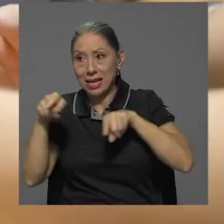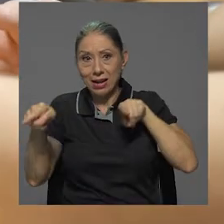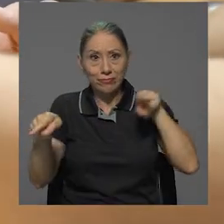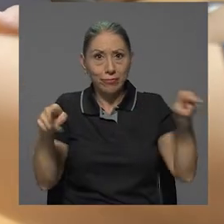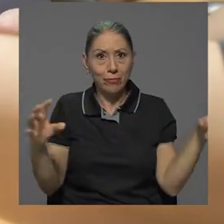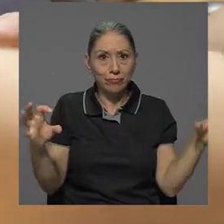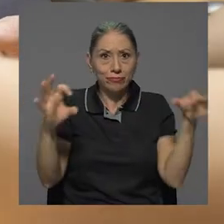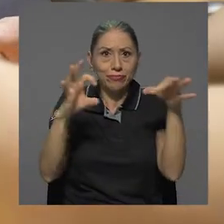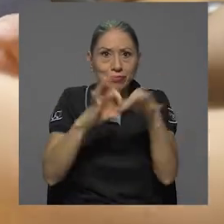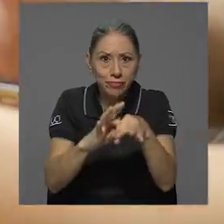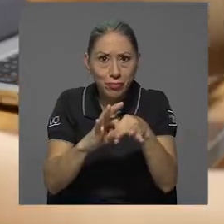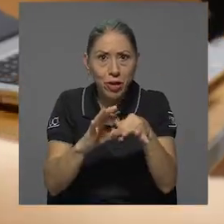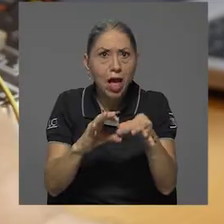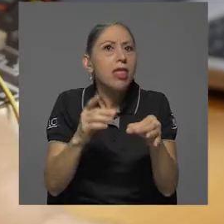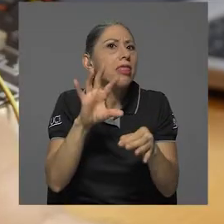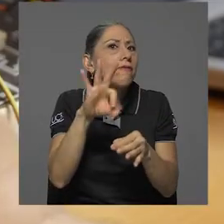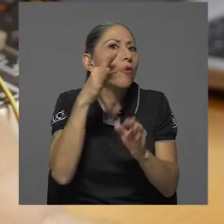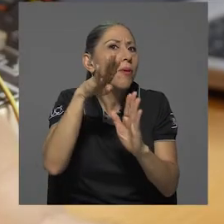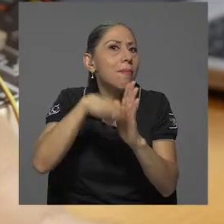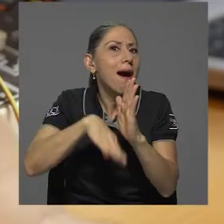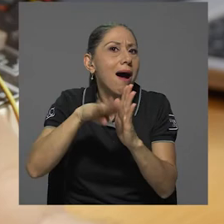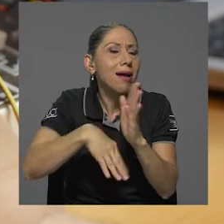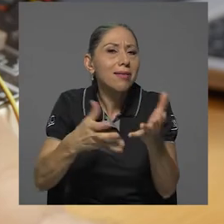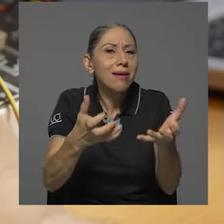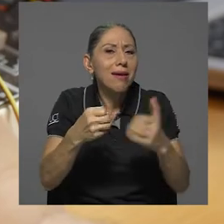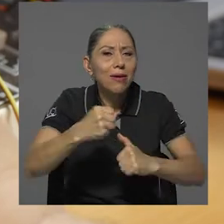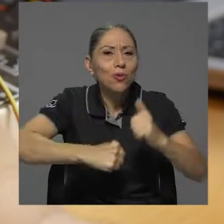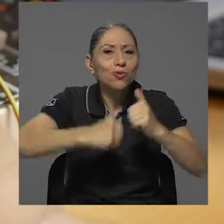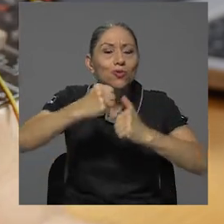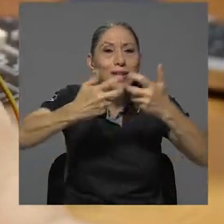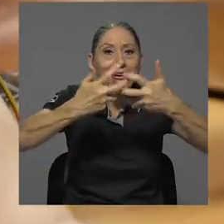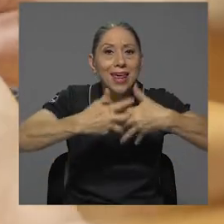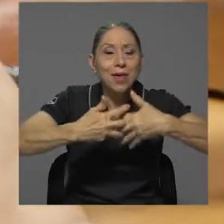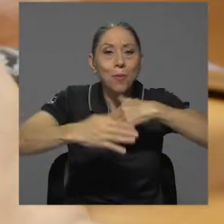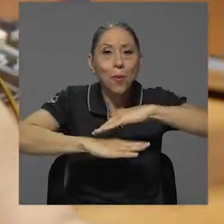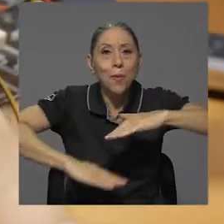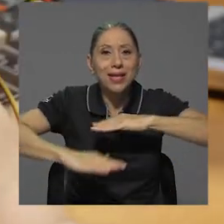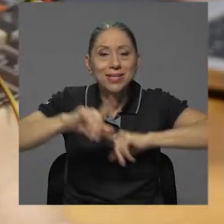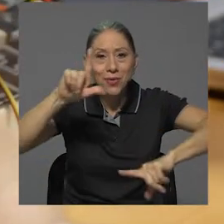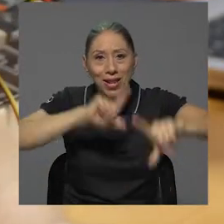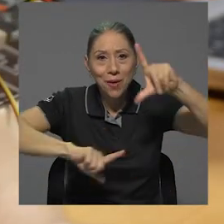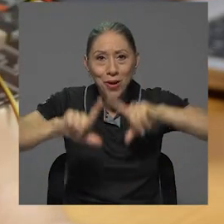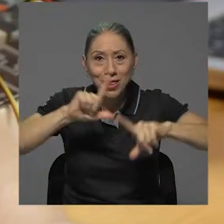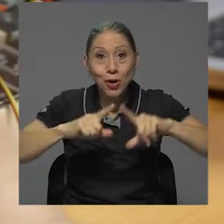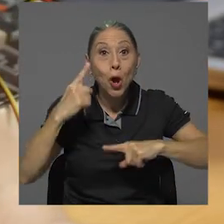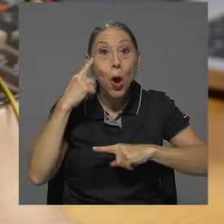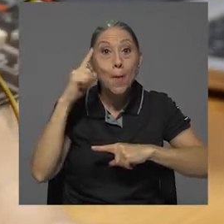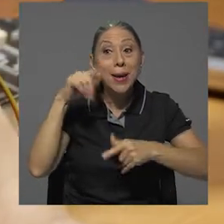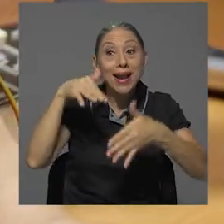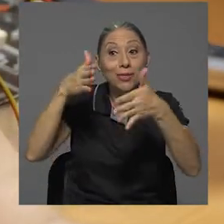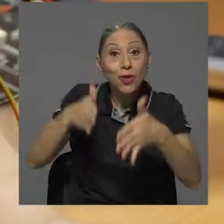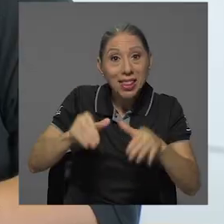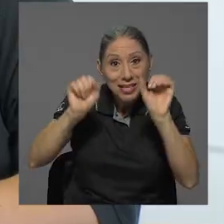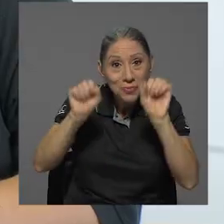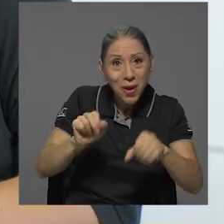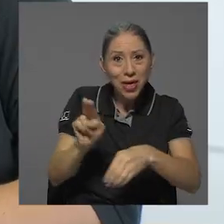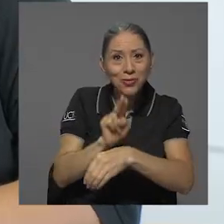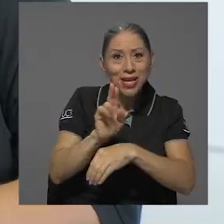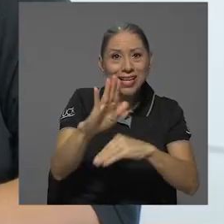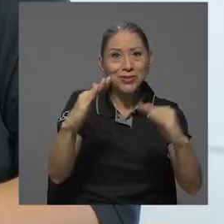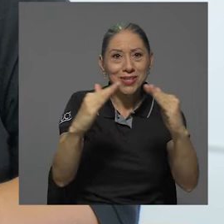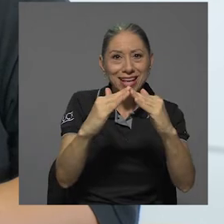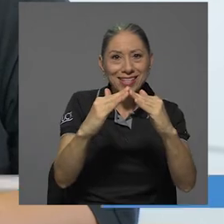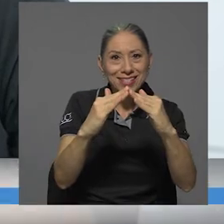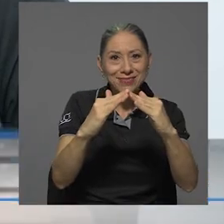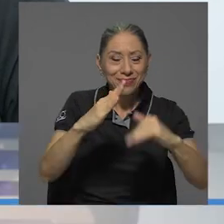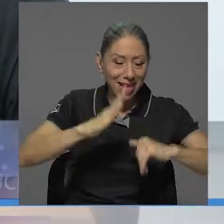construir, a un bajo costo, equipo básico de laboratorio que los estudiantes puedan usar en sus hogares. Ahí se generó un interés